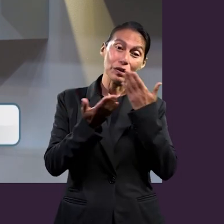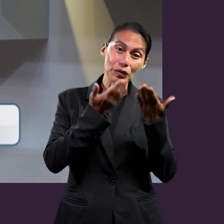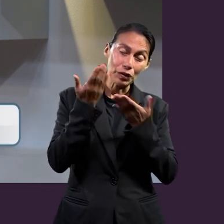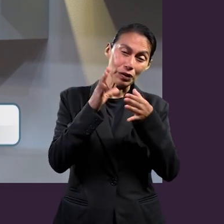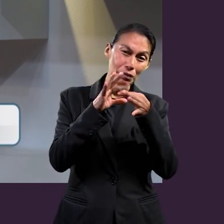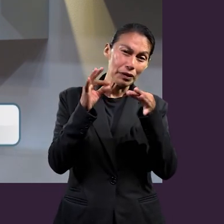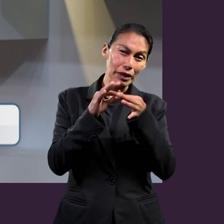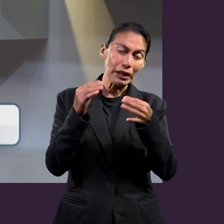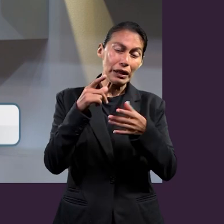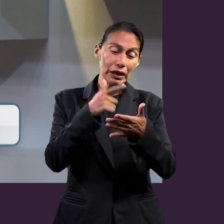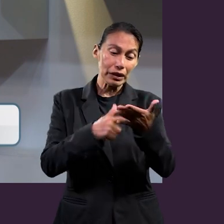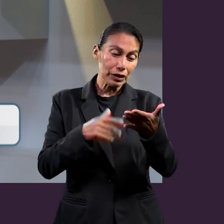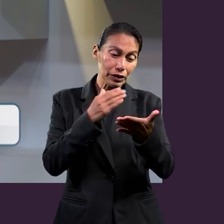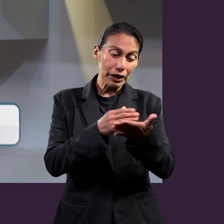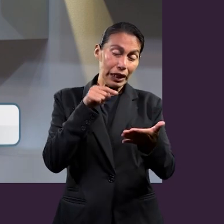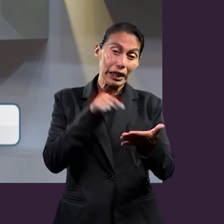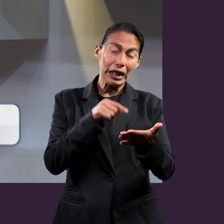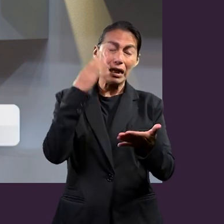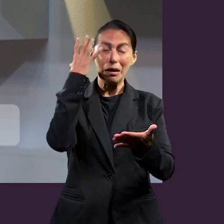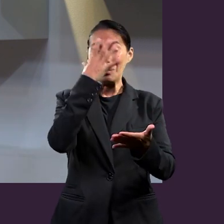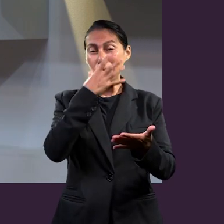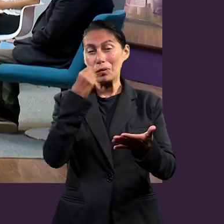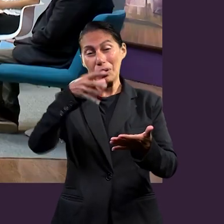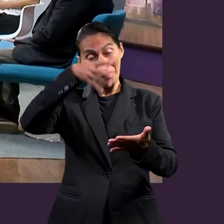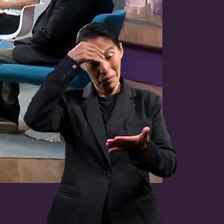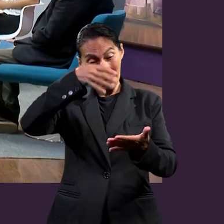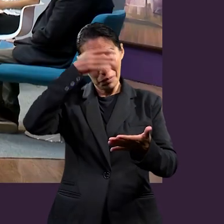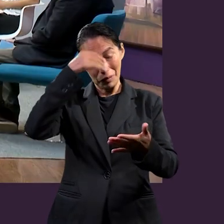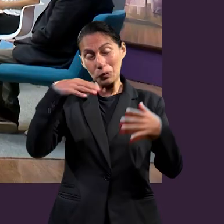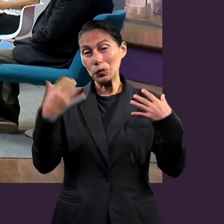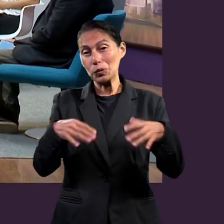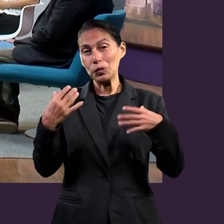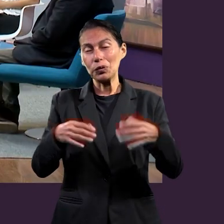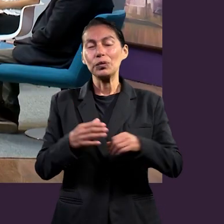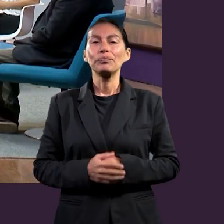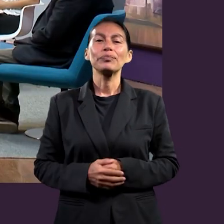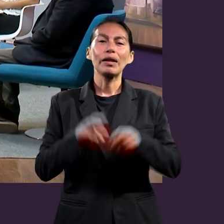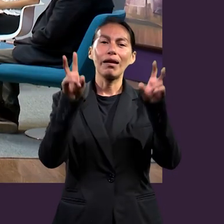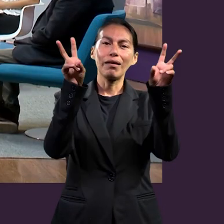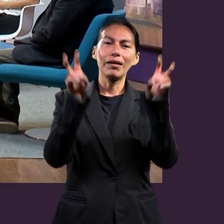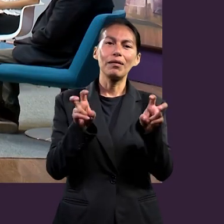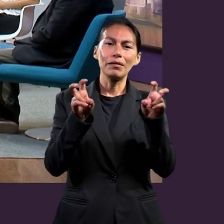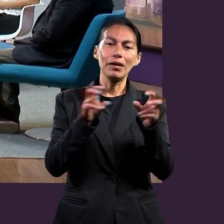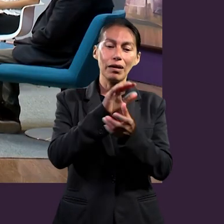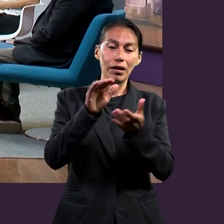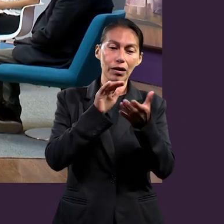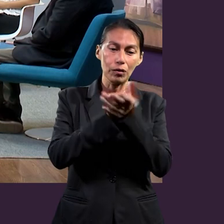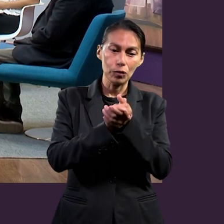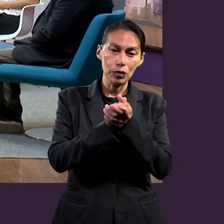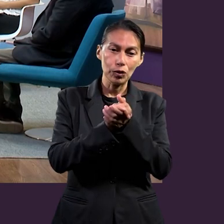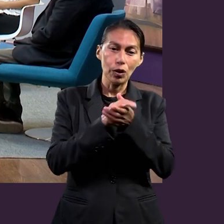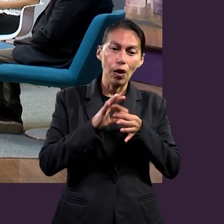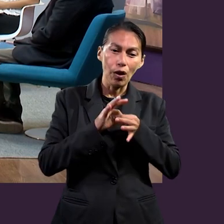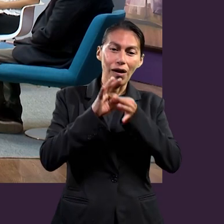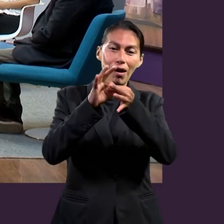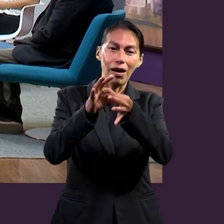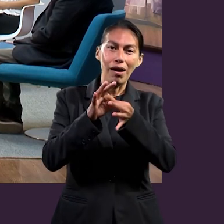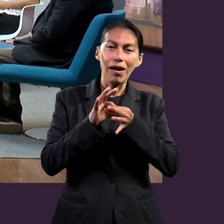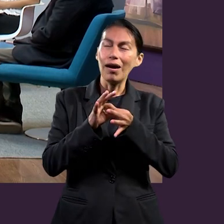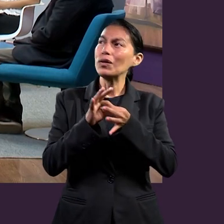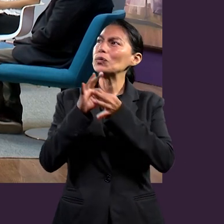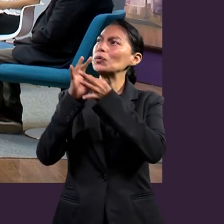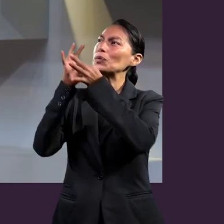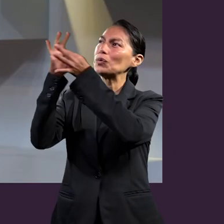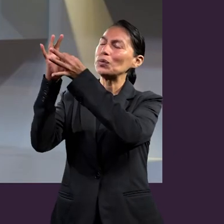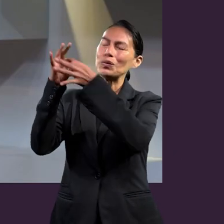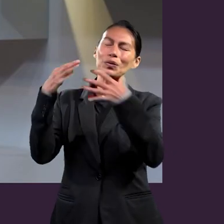repasar las hermosas lecciones que encontramos en esta lección, que lleva por título Conyuges, Juntos en la